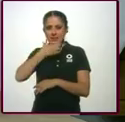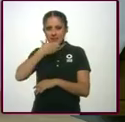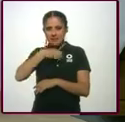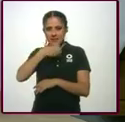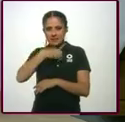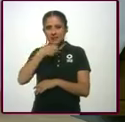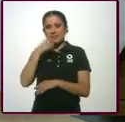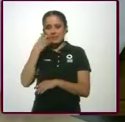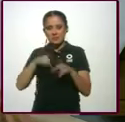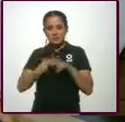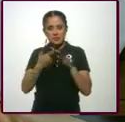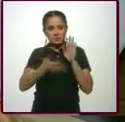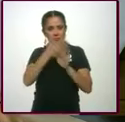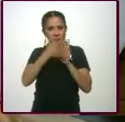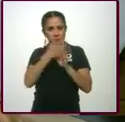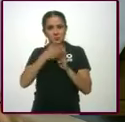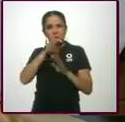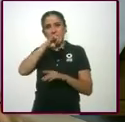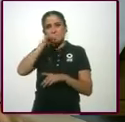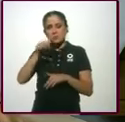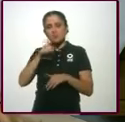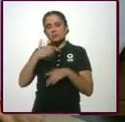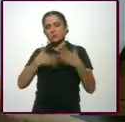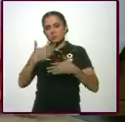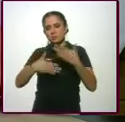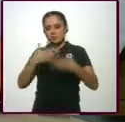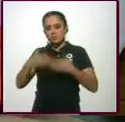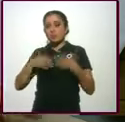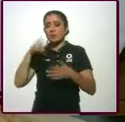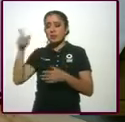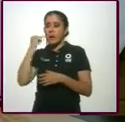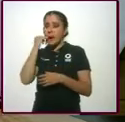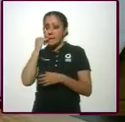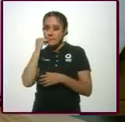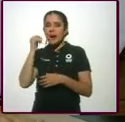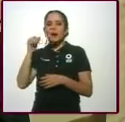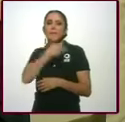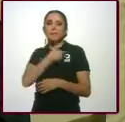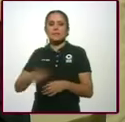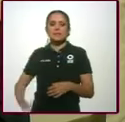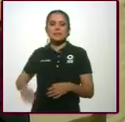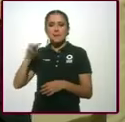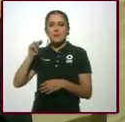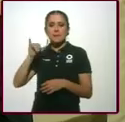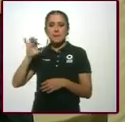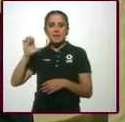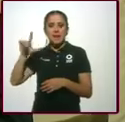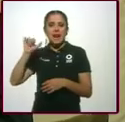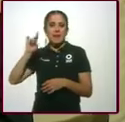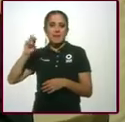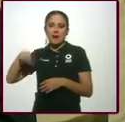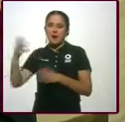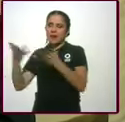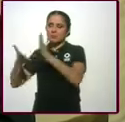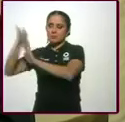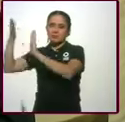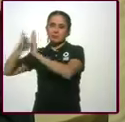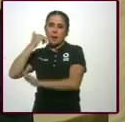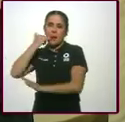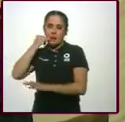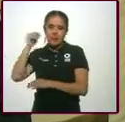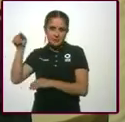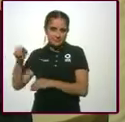trabajos de aquí y la época de allá fue la de Alemán. La de Miguel Alemán. Si no mal no me acuerdo. Sí, claro, sí. Así fue.